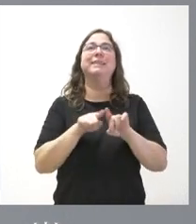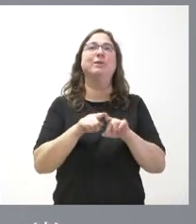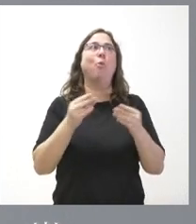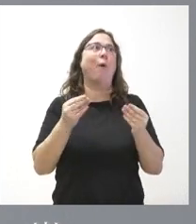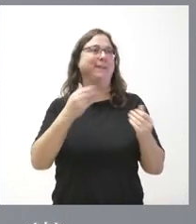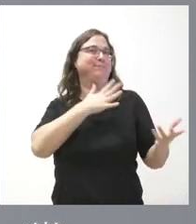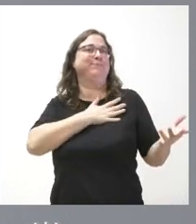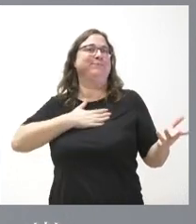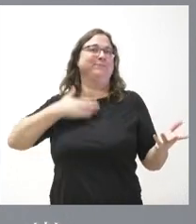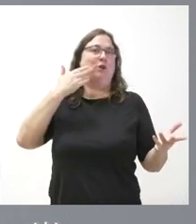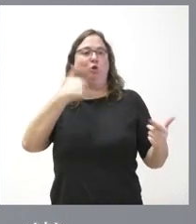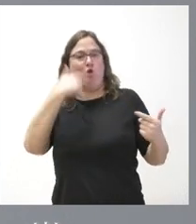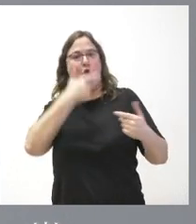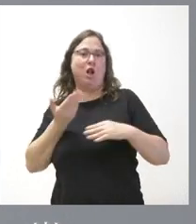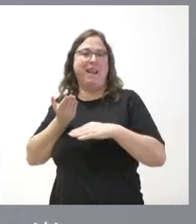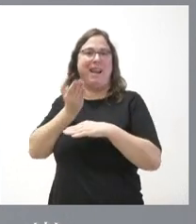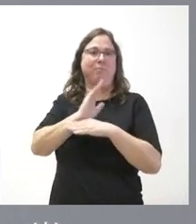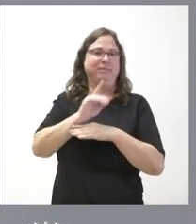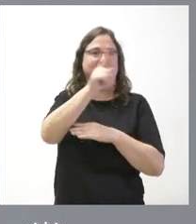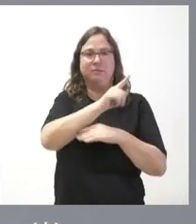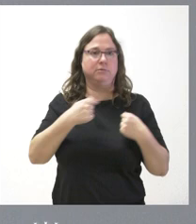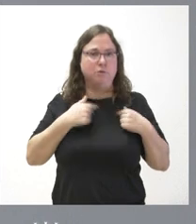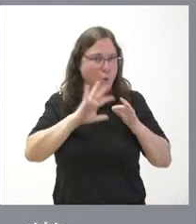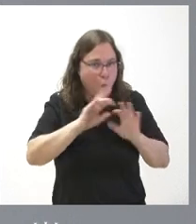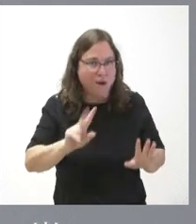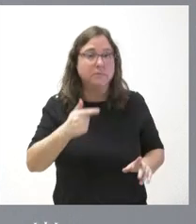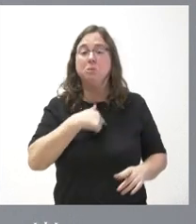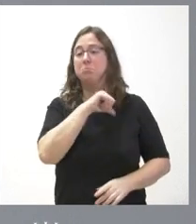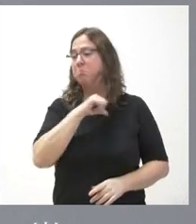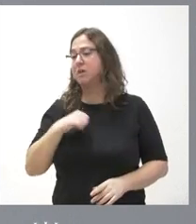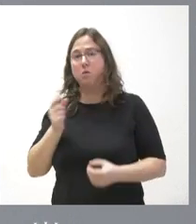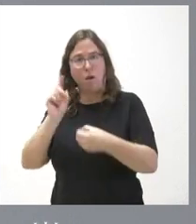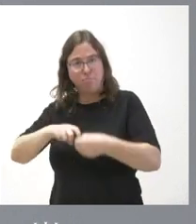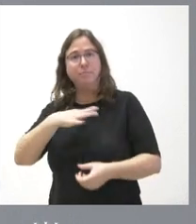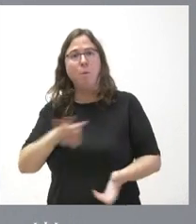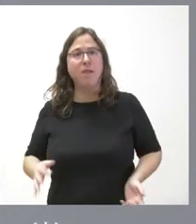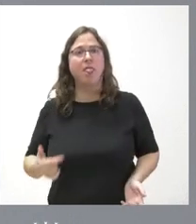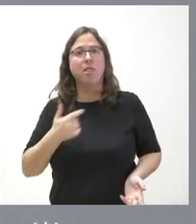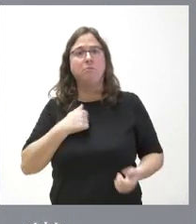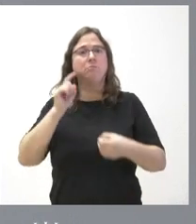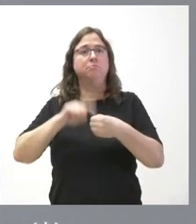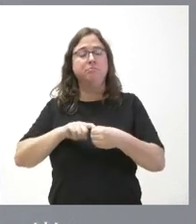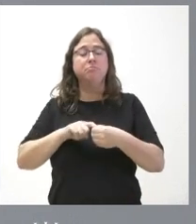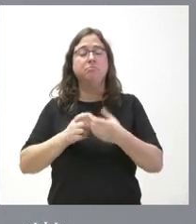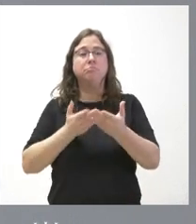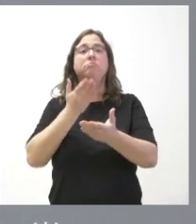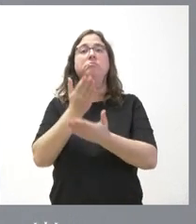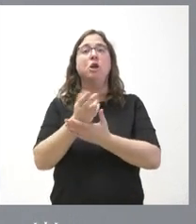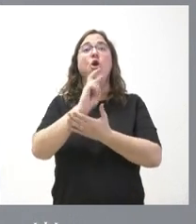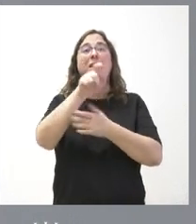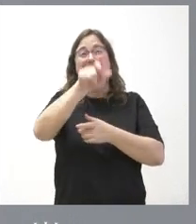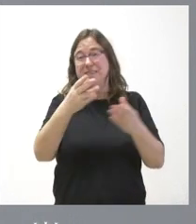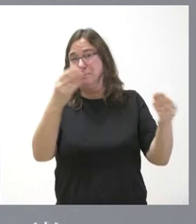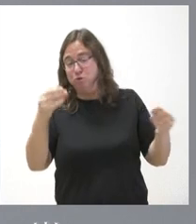pretencioso de querer arrogarme una representación que ahí no tengo iré como ciudadano particular a plantear con otra mucha gente